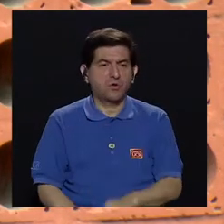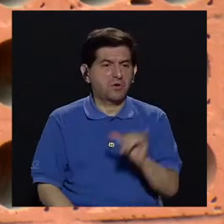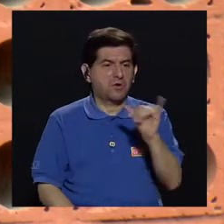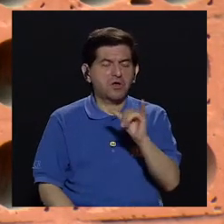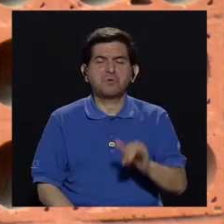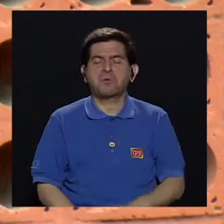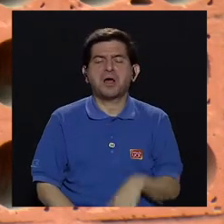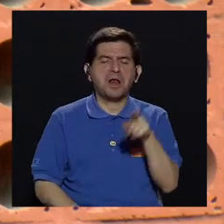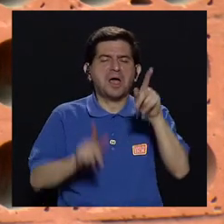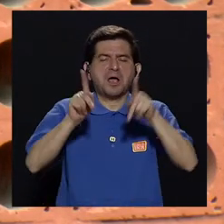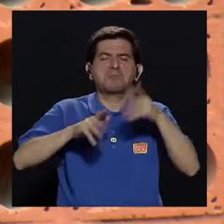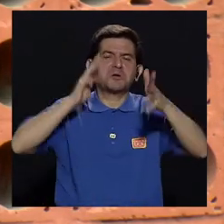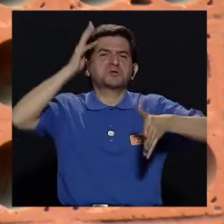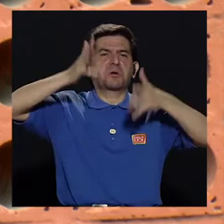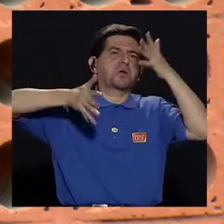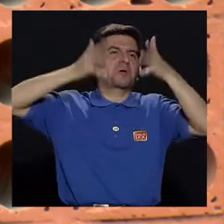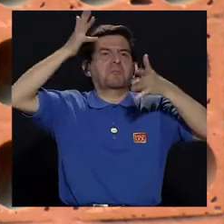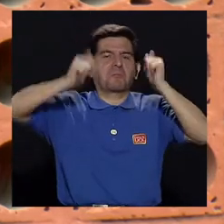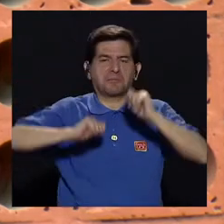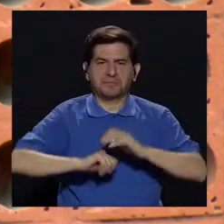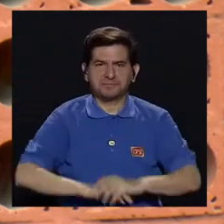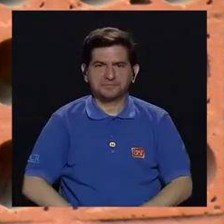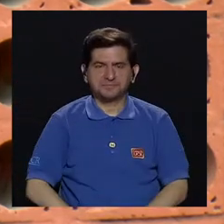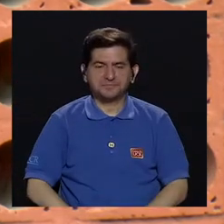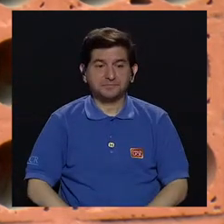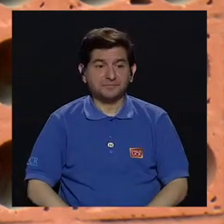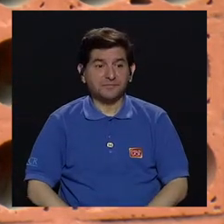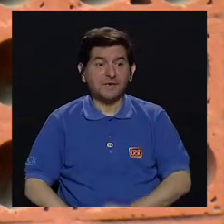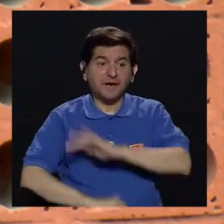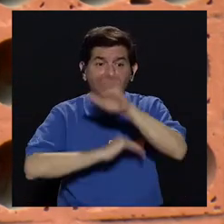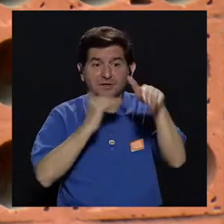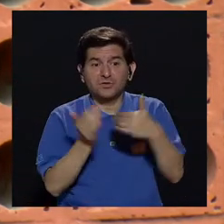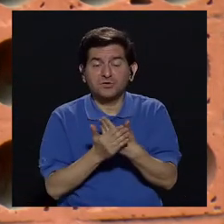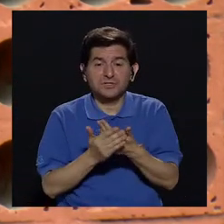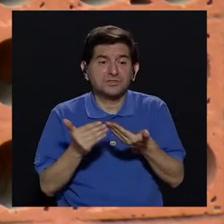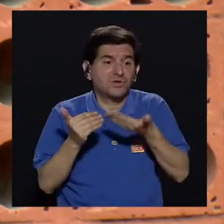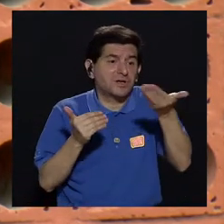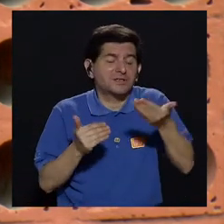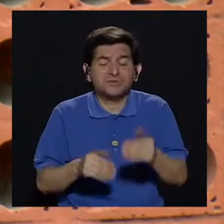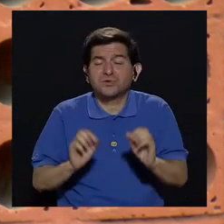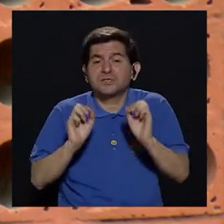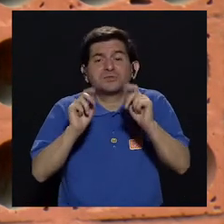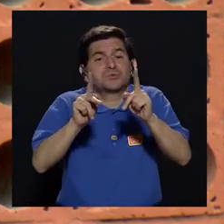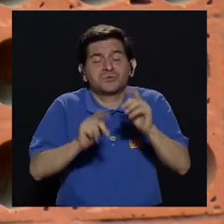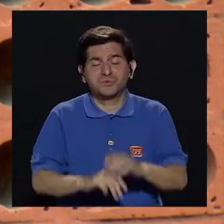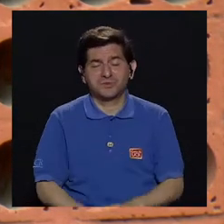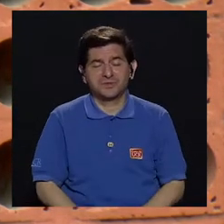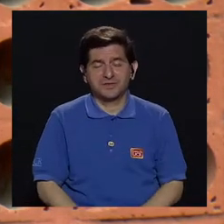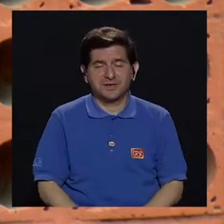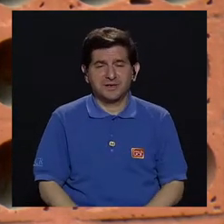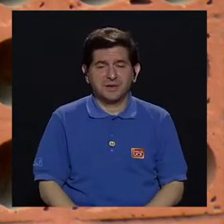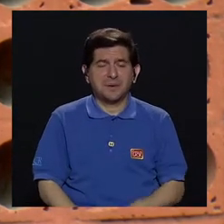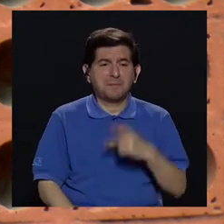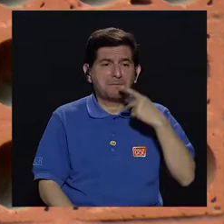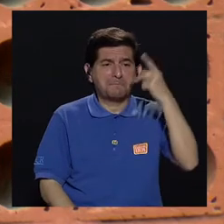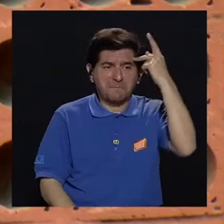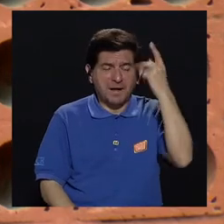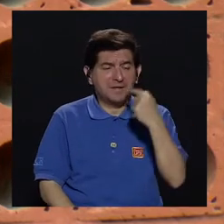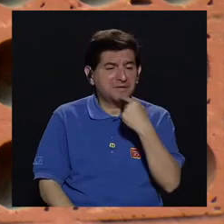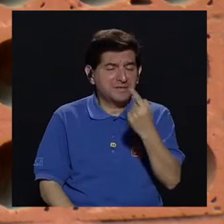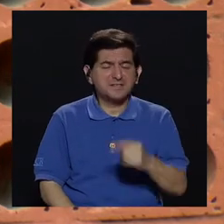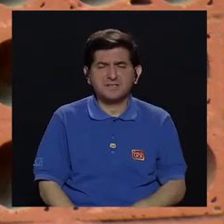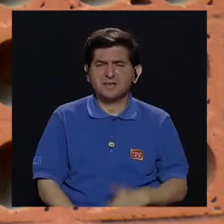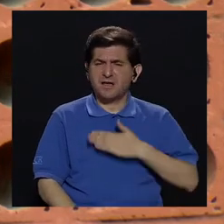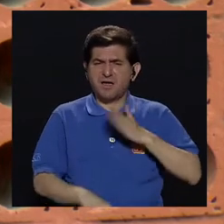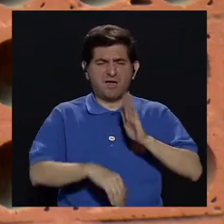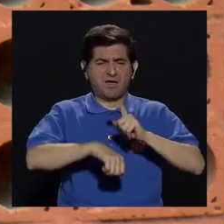como si estos fueran inventos de las personas. Entonces vamos a encontrar de todo. Desde padres que nos dicen, en